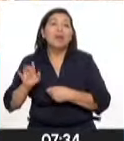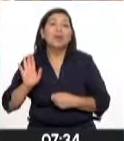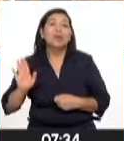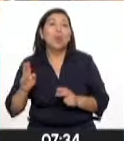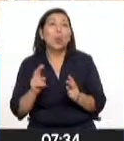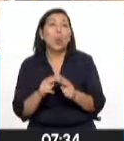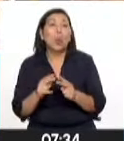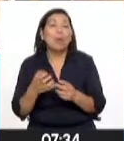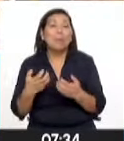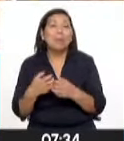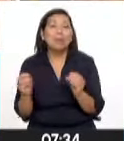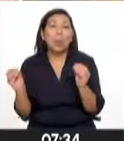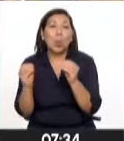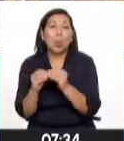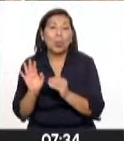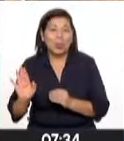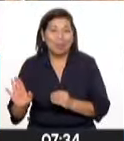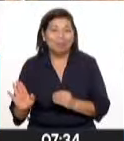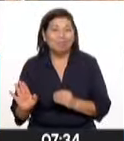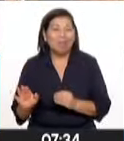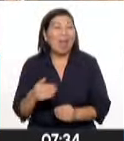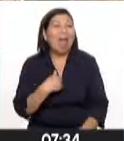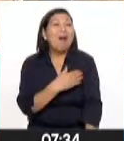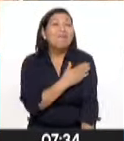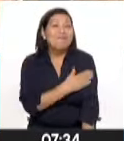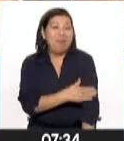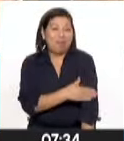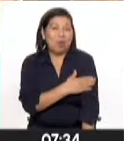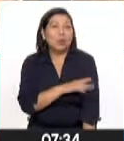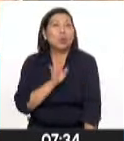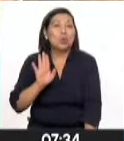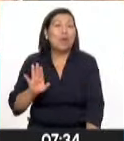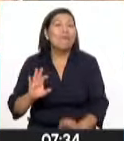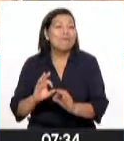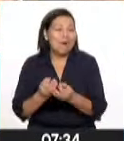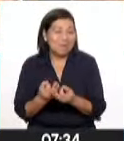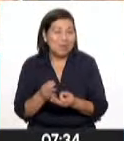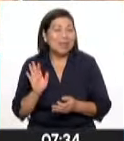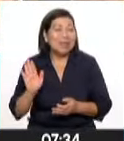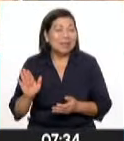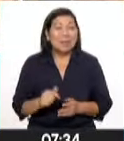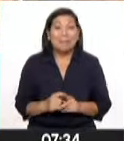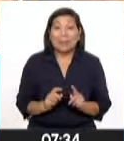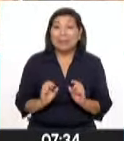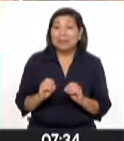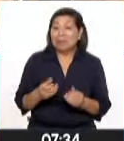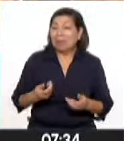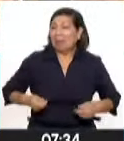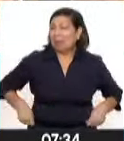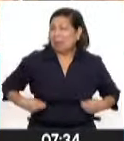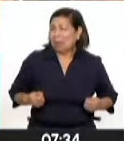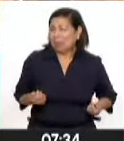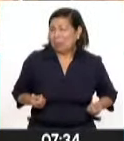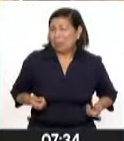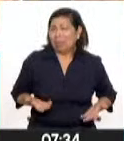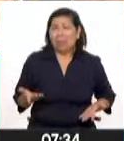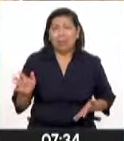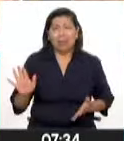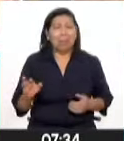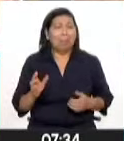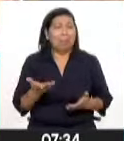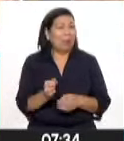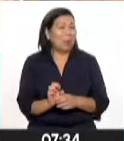con dicha empresa. Se había favorecido justamente de concreto del Estado que había malversado fondos en Ecuador.